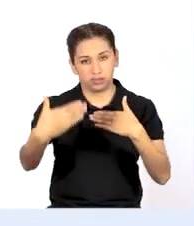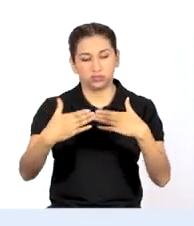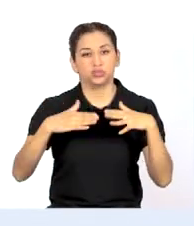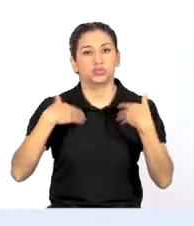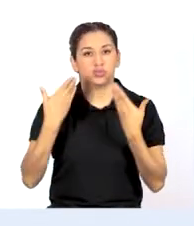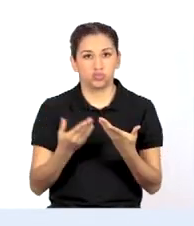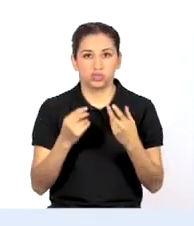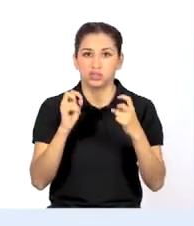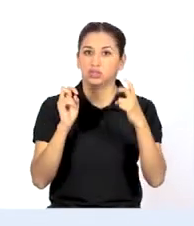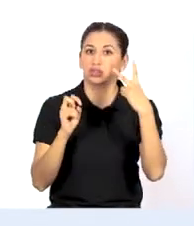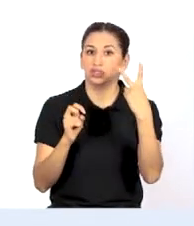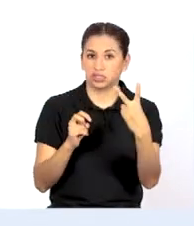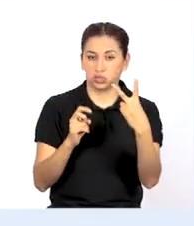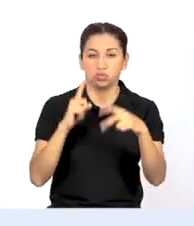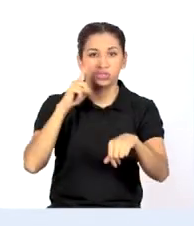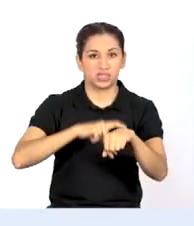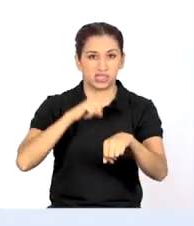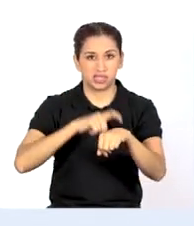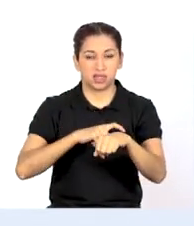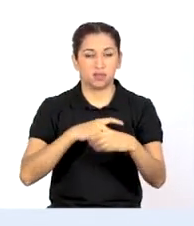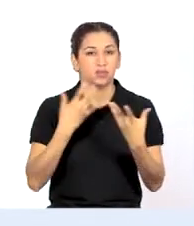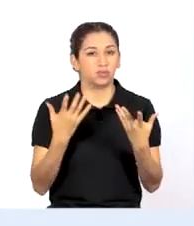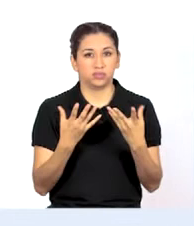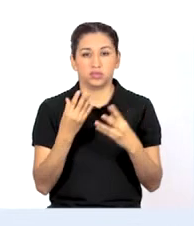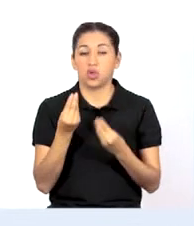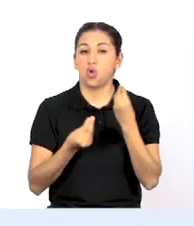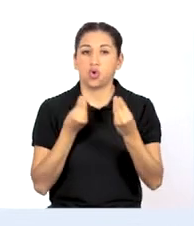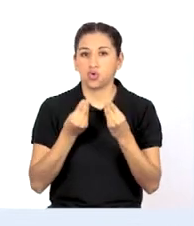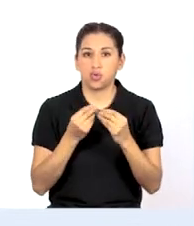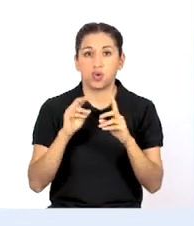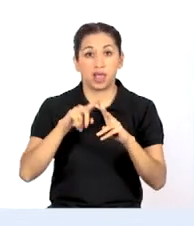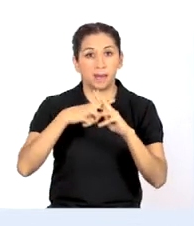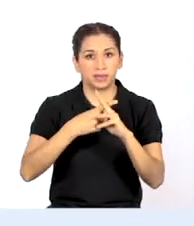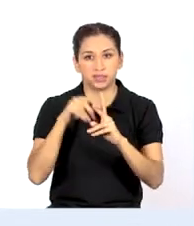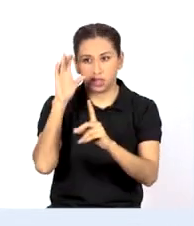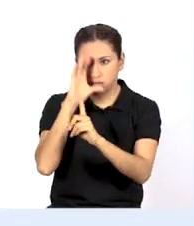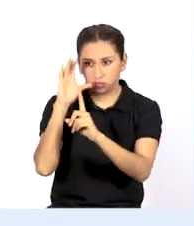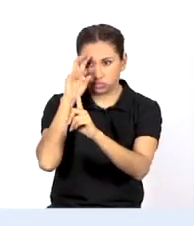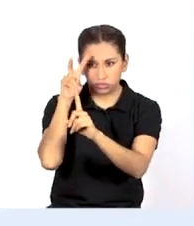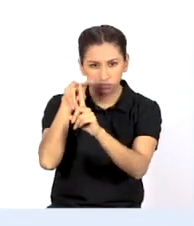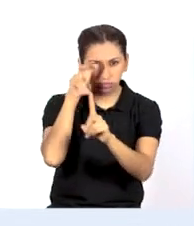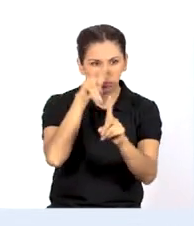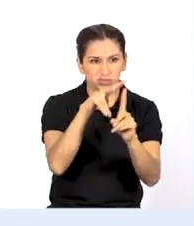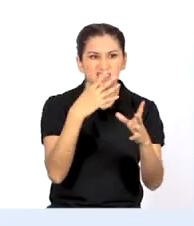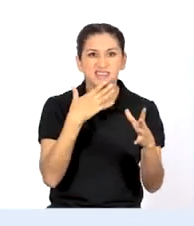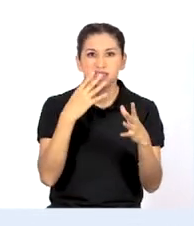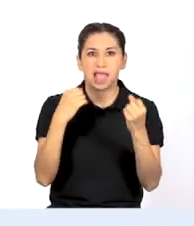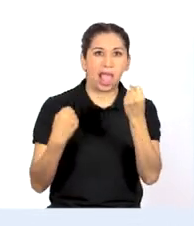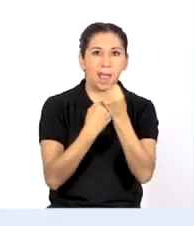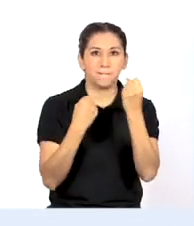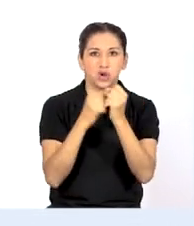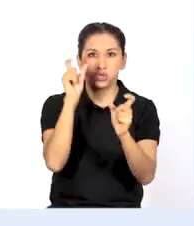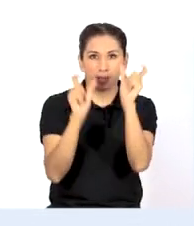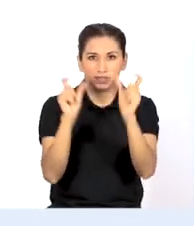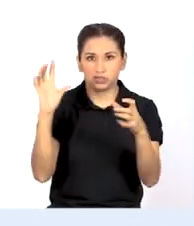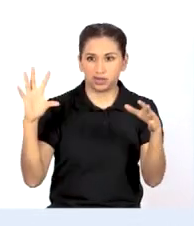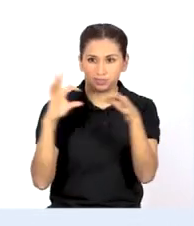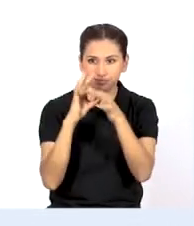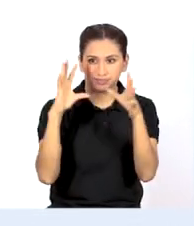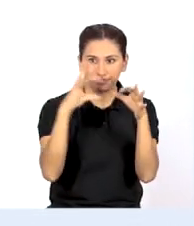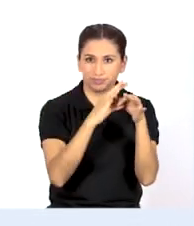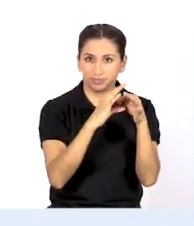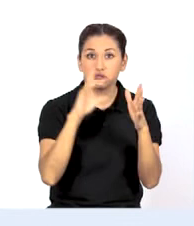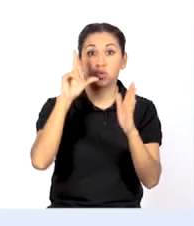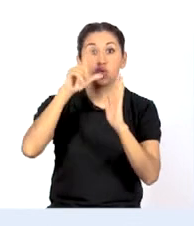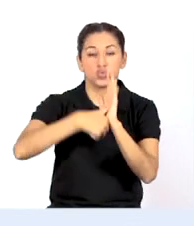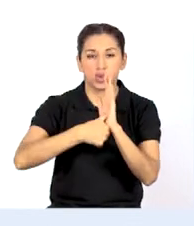pasar a las actividades del segundo momento. Comenzamos identificando aliados estratégicos. Luego,